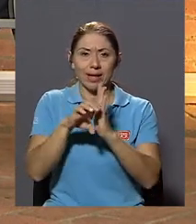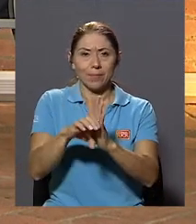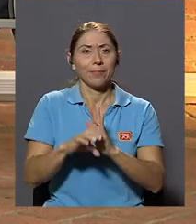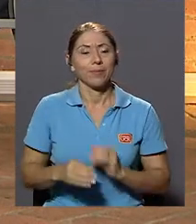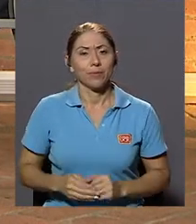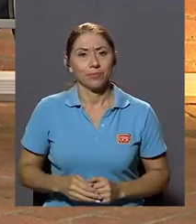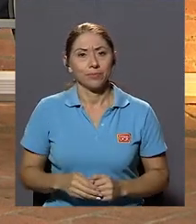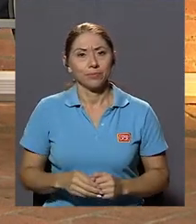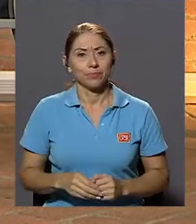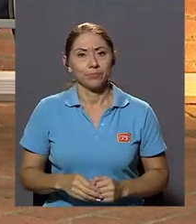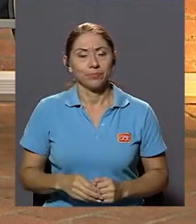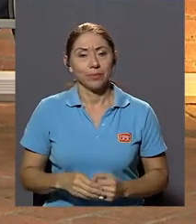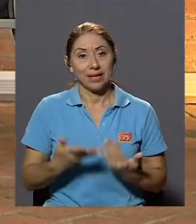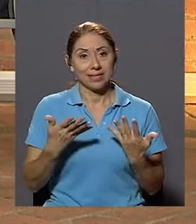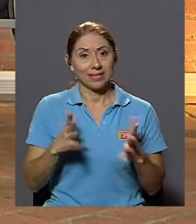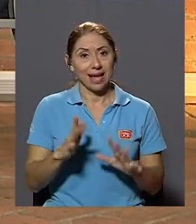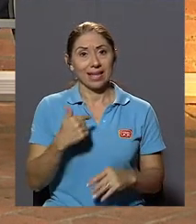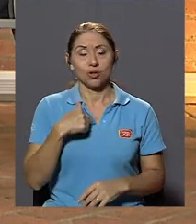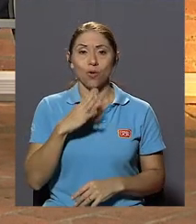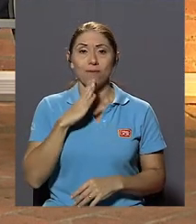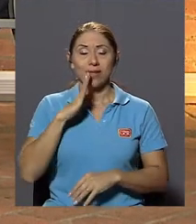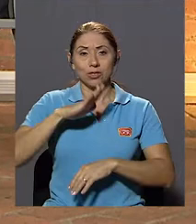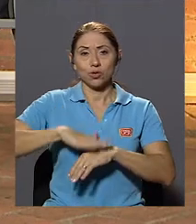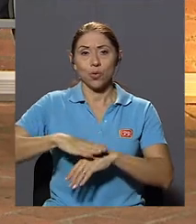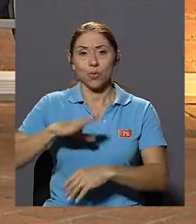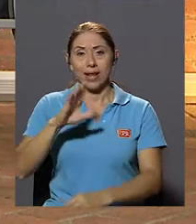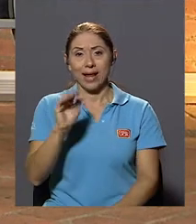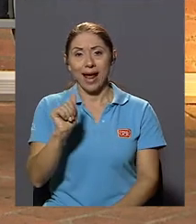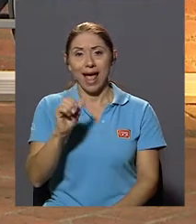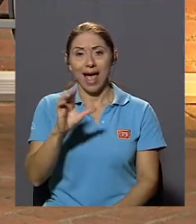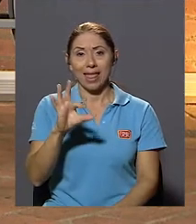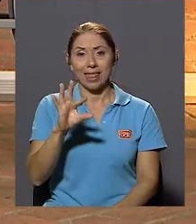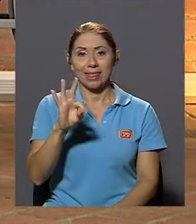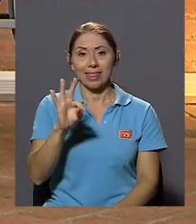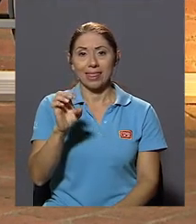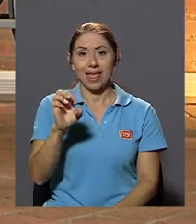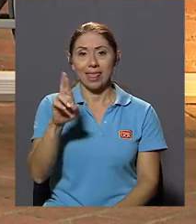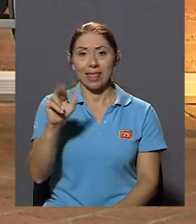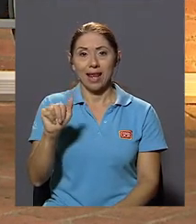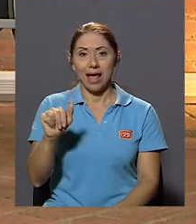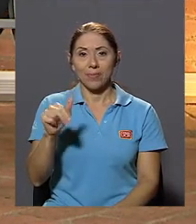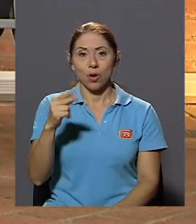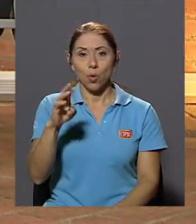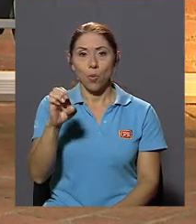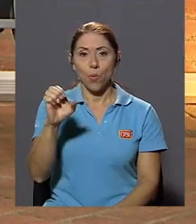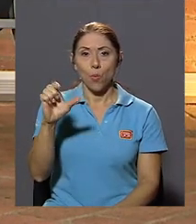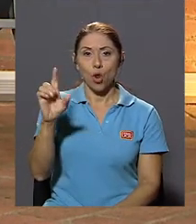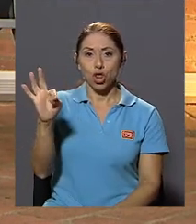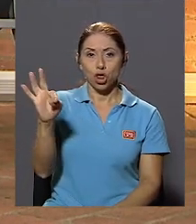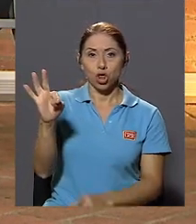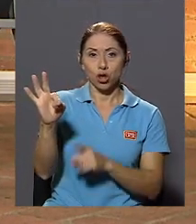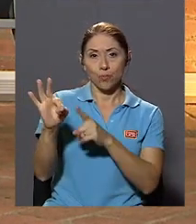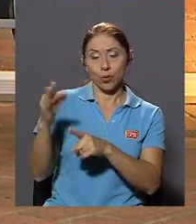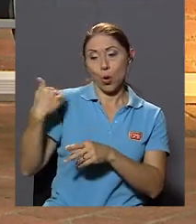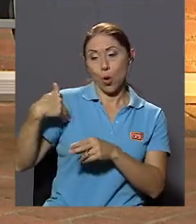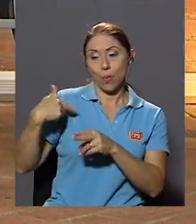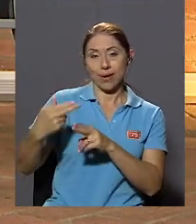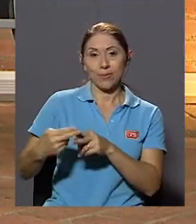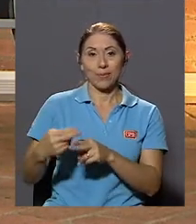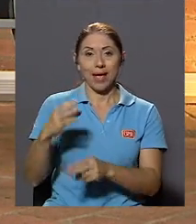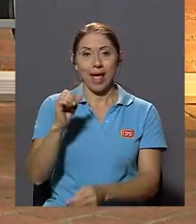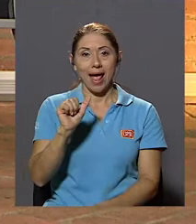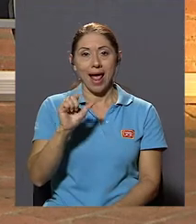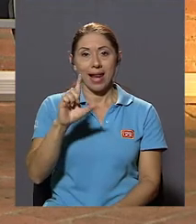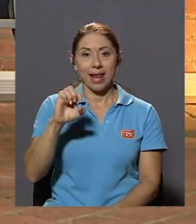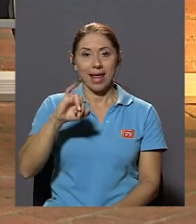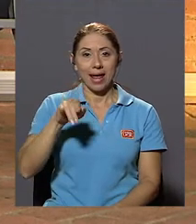ejemplo Ya que Hice referencia A la cátedra Humboldt Alejandro de Humboldt Que es el gran